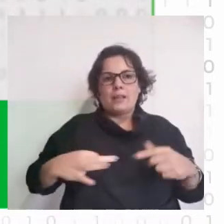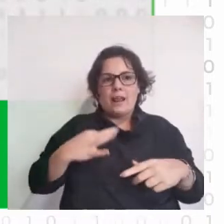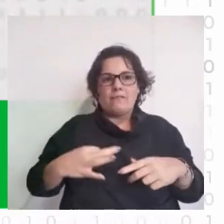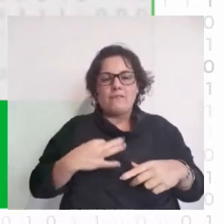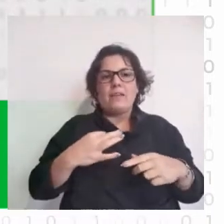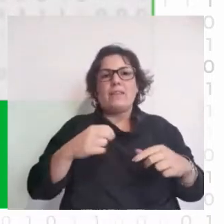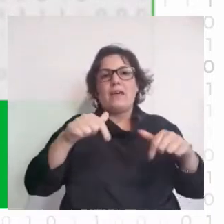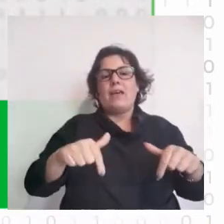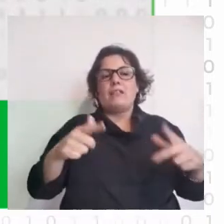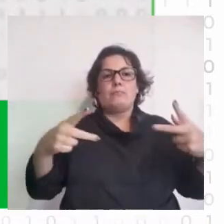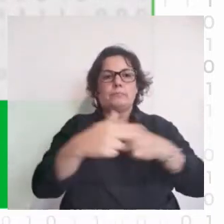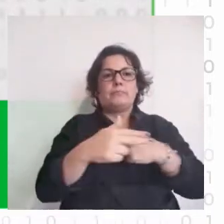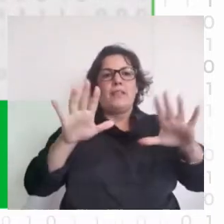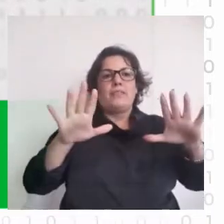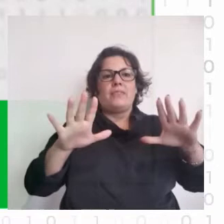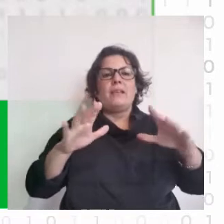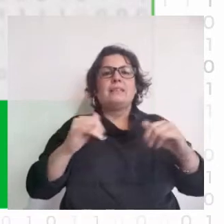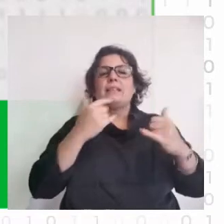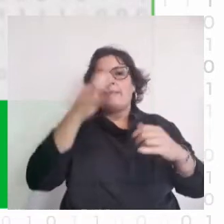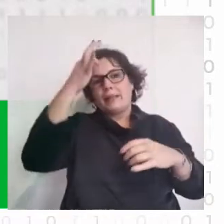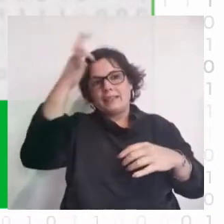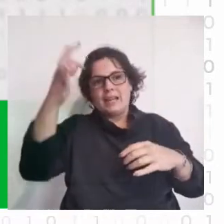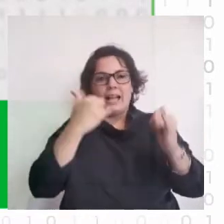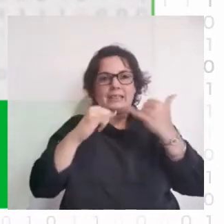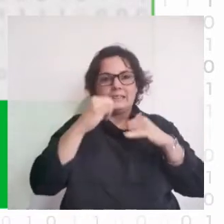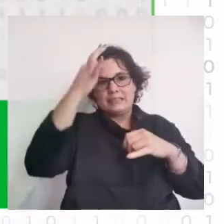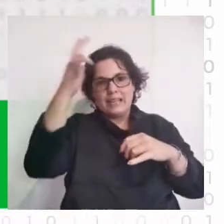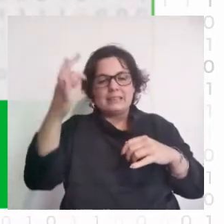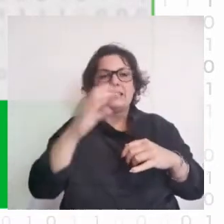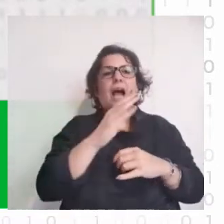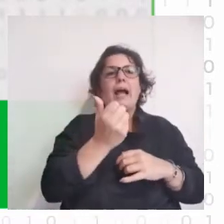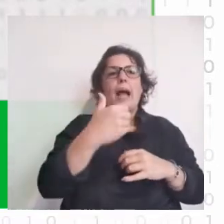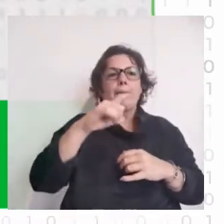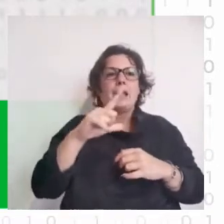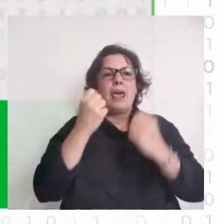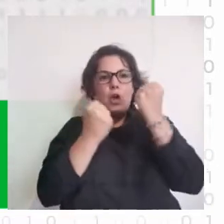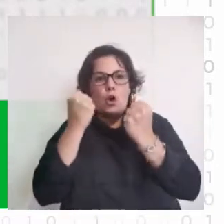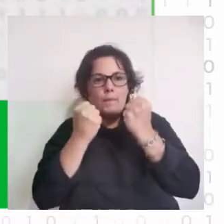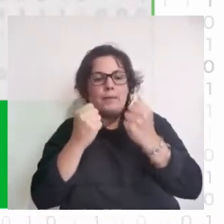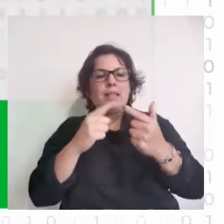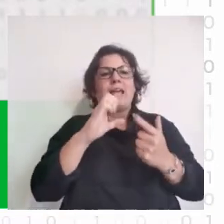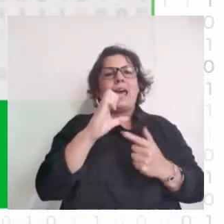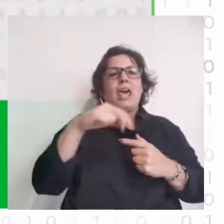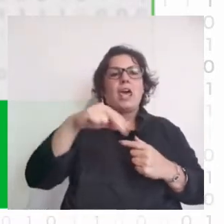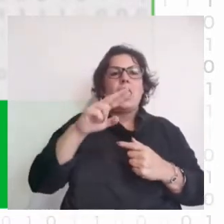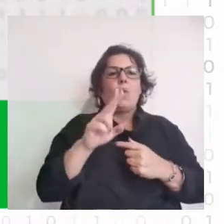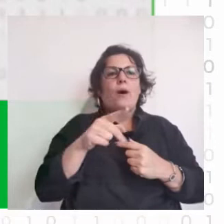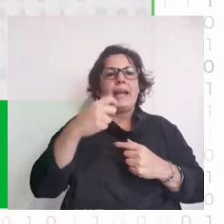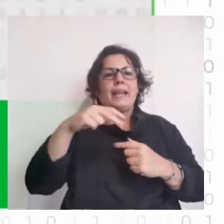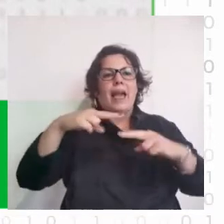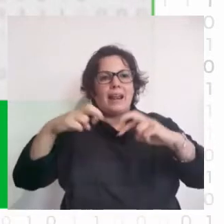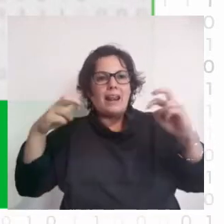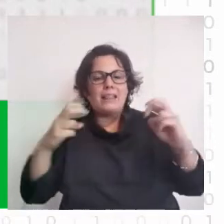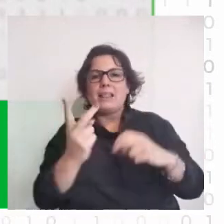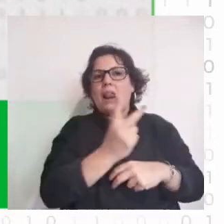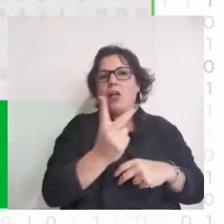hasta las 10 de la mañana. Se llama Técnica en Ciencias de Datos. Tenemos a Camila, economista, y a Eugenia, analista, que nos van a